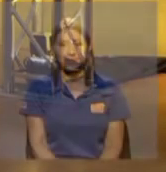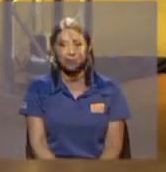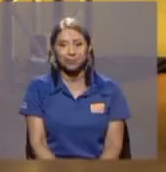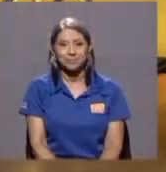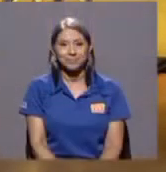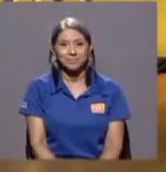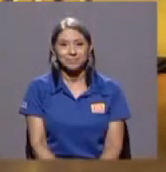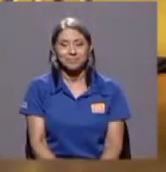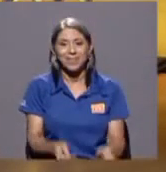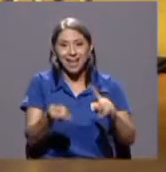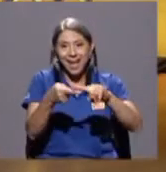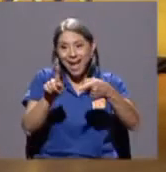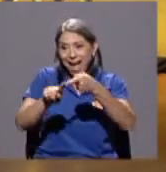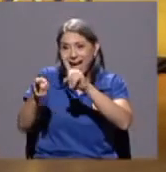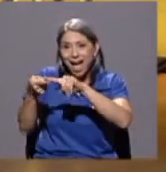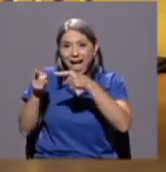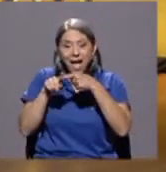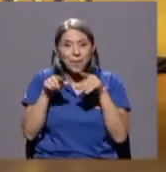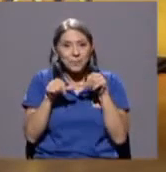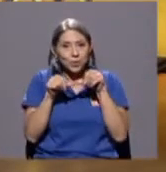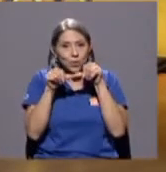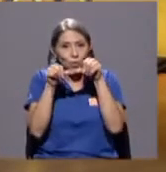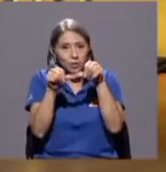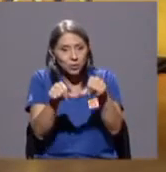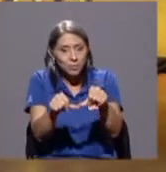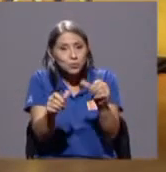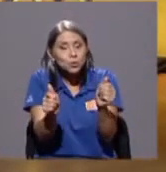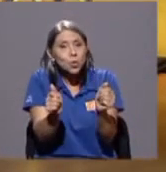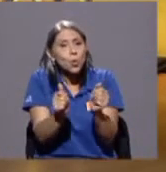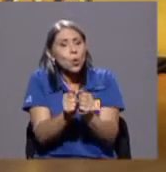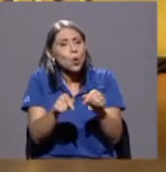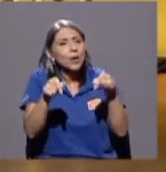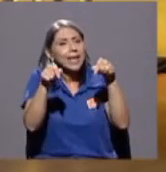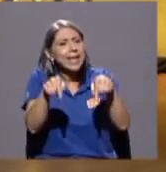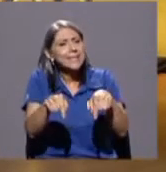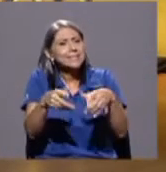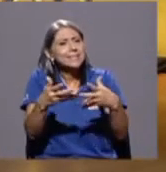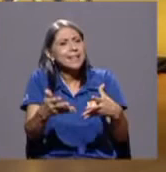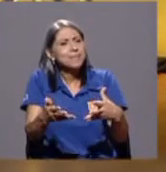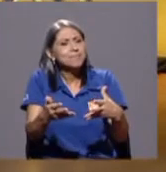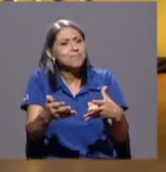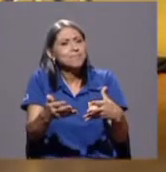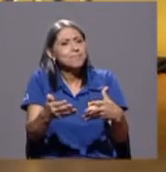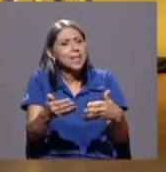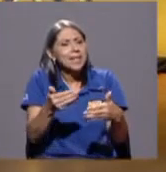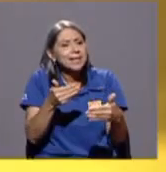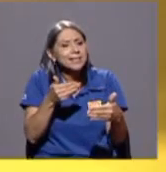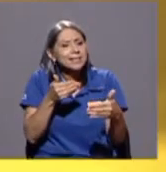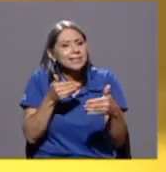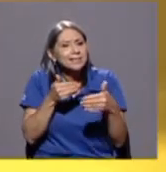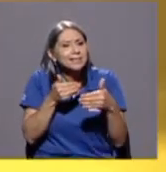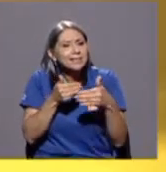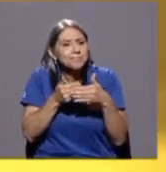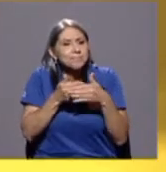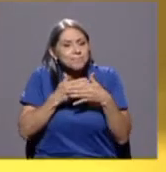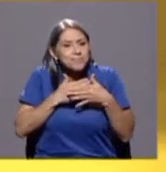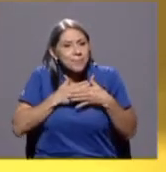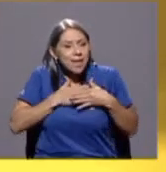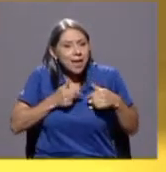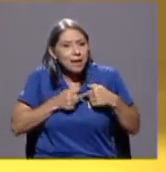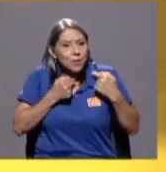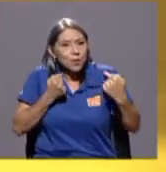continuamos amigas y amigos con este con esta cercanía al corazón con este